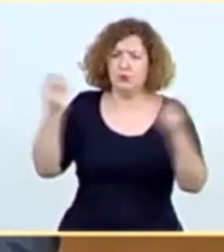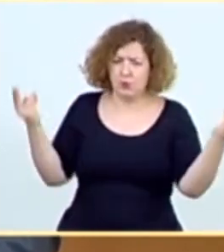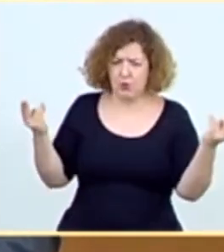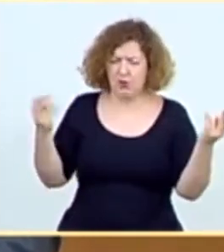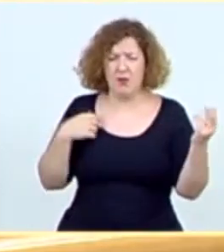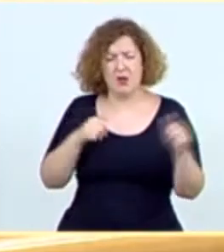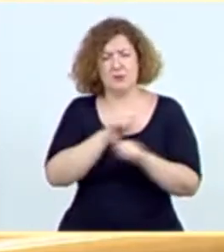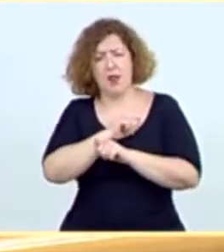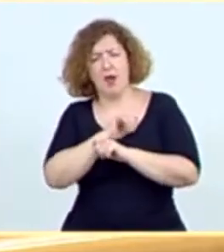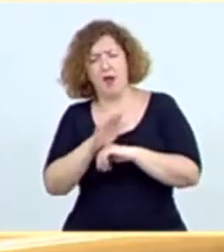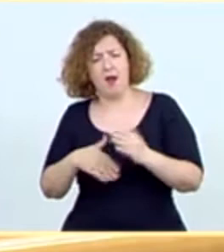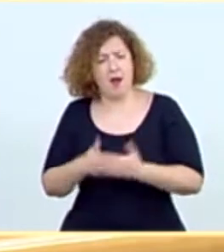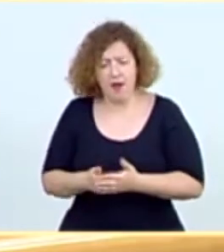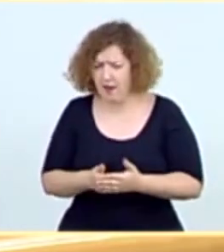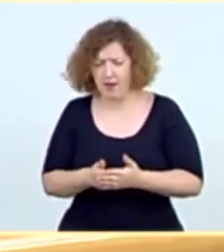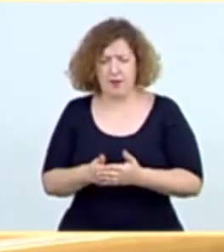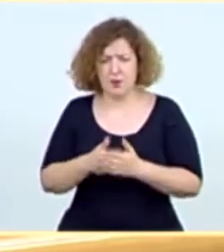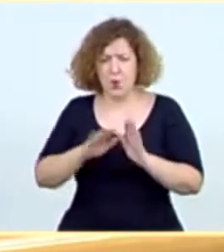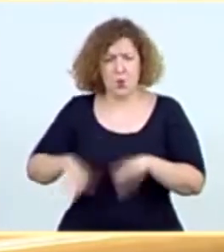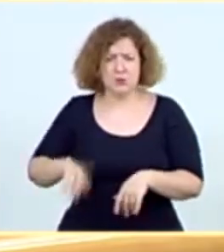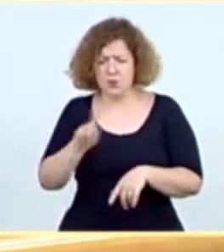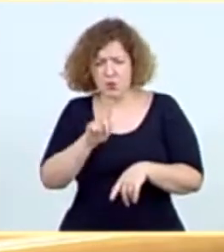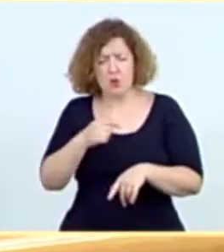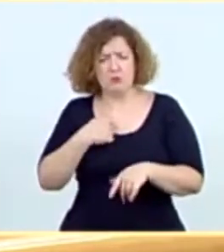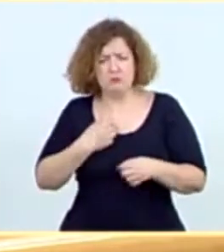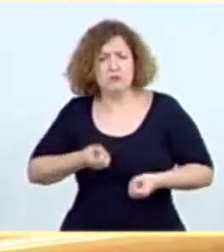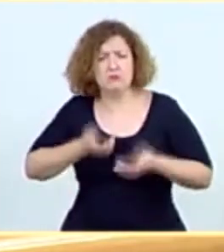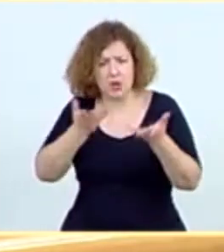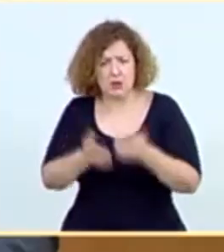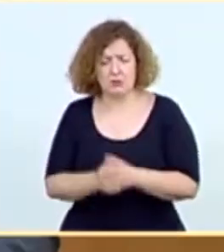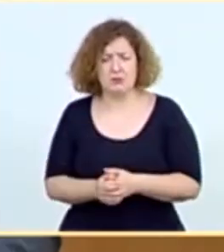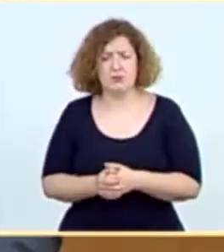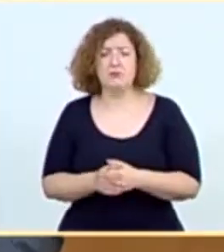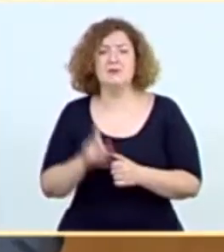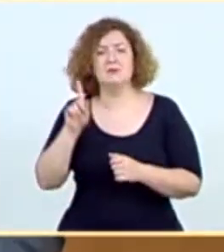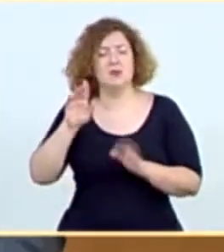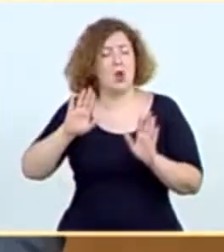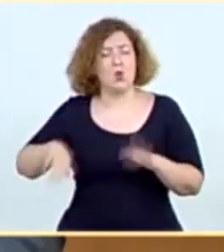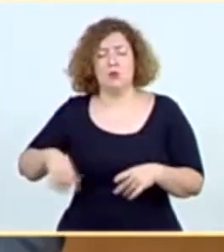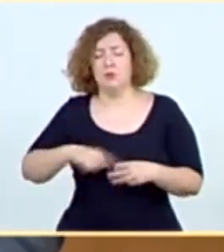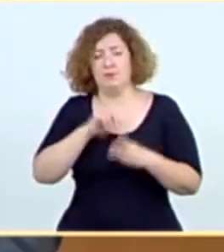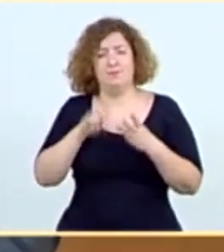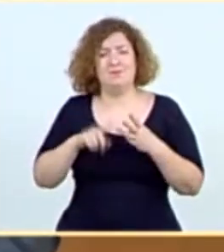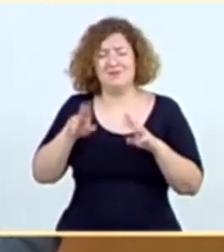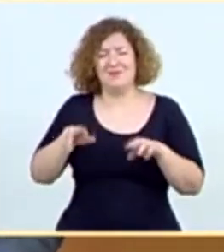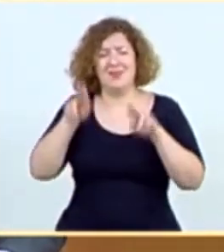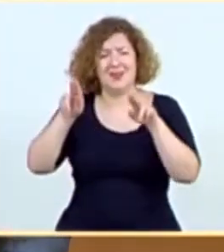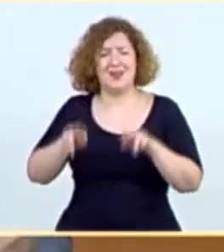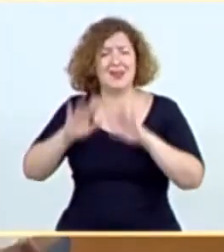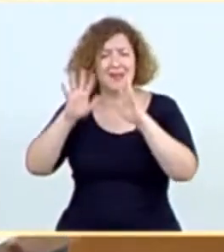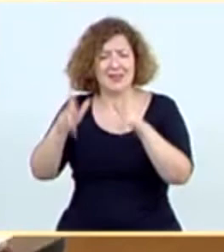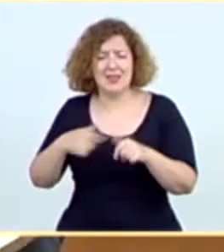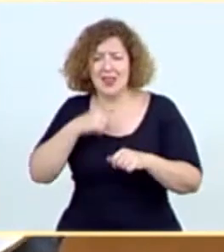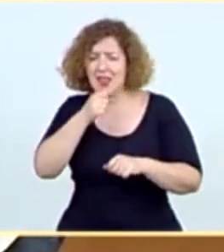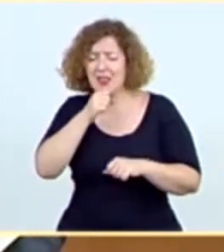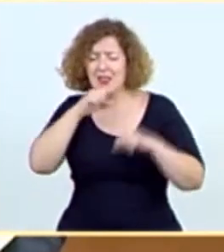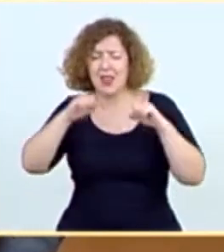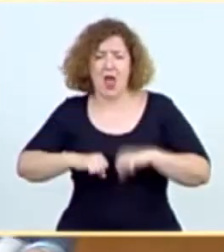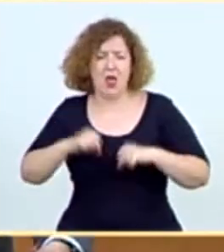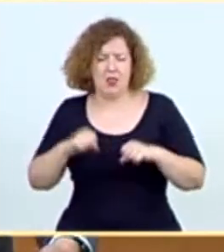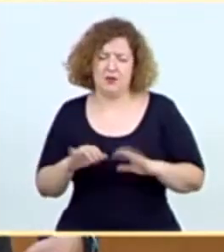momento. Y, por último, las residencias de ancianos. Las residencias de ancianos es un